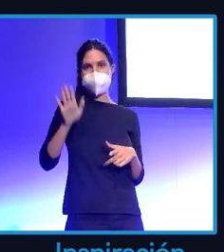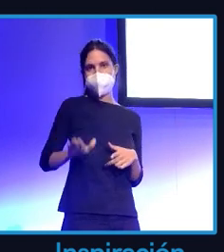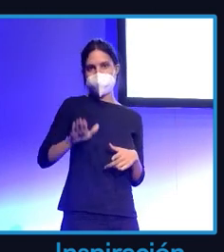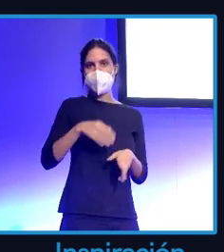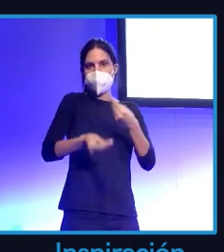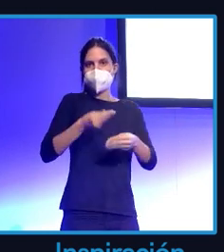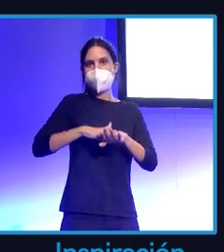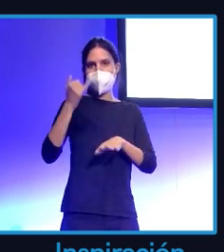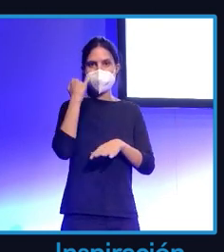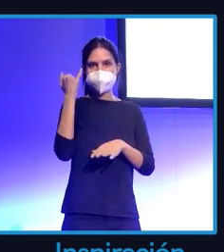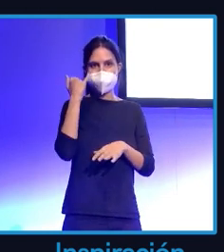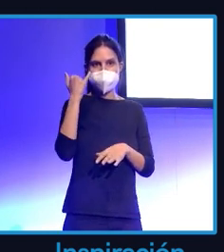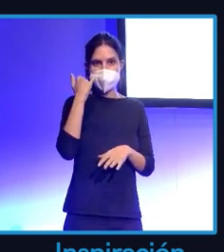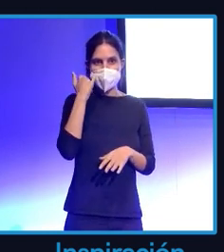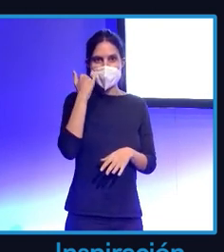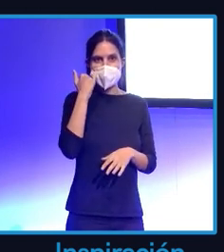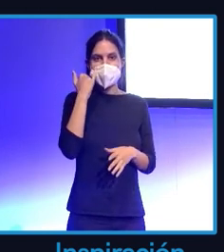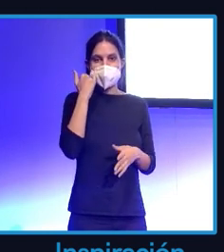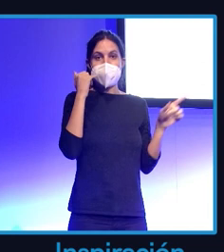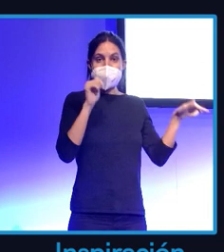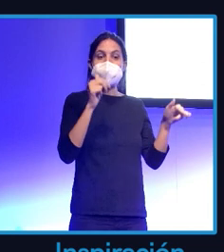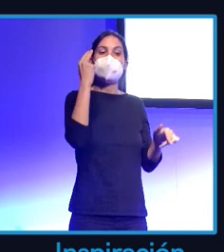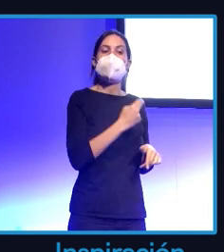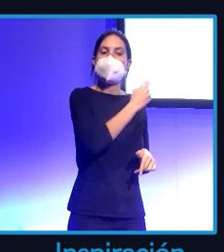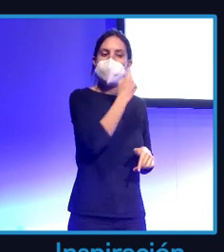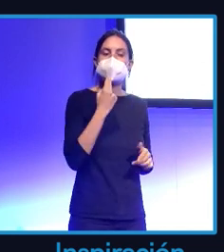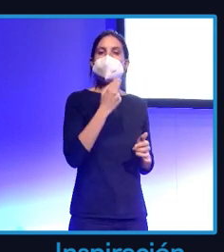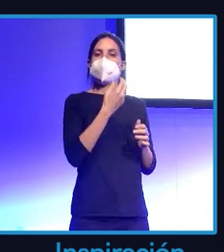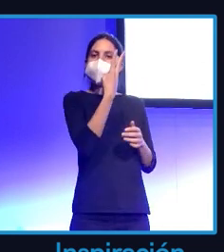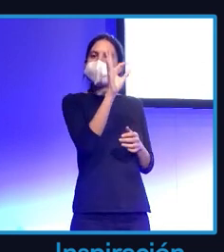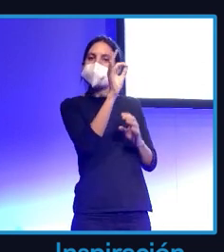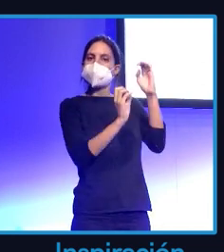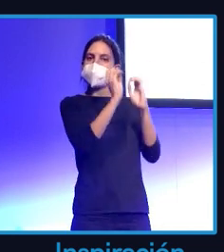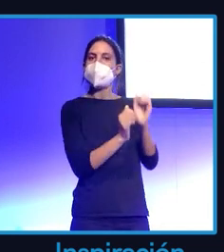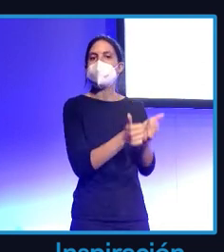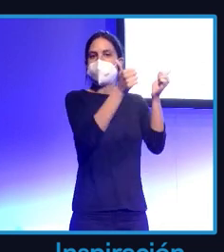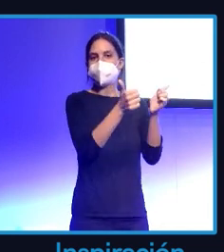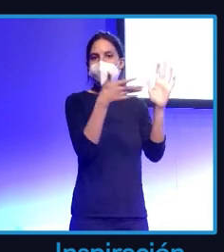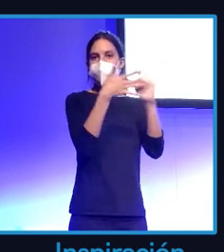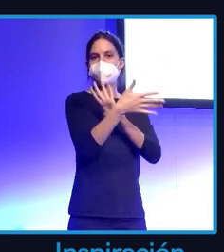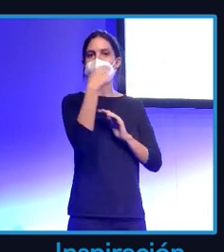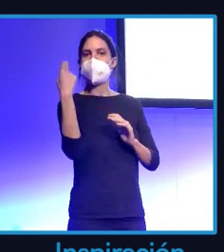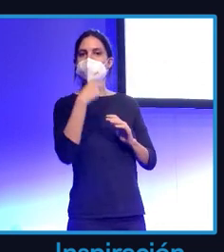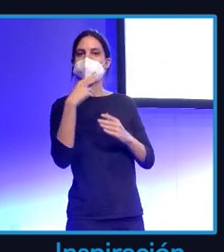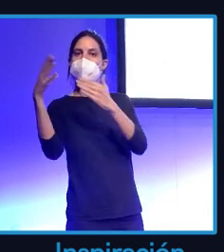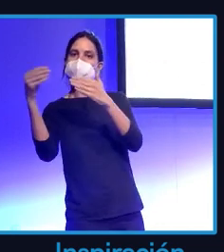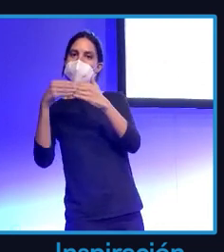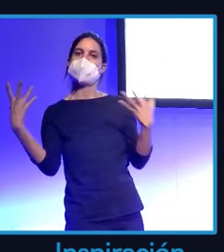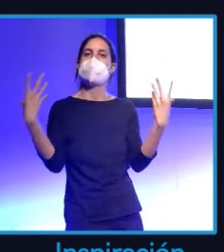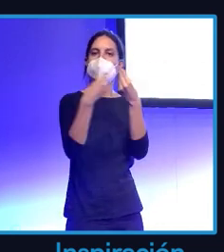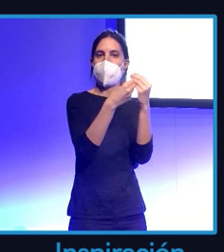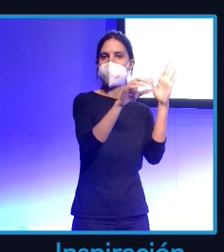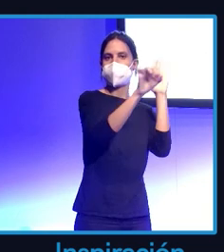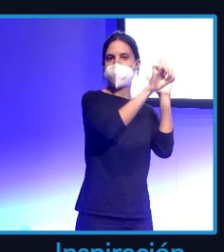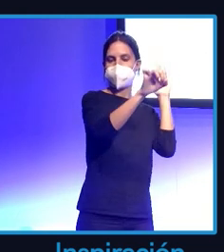% más de engagement. Engagement quiere decir la interacción que tiene el usuario con esa persona que los que son